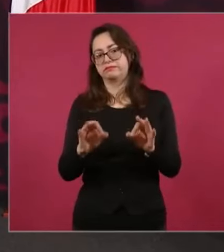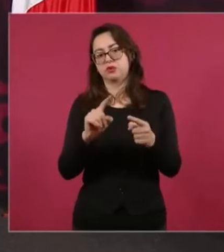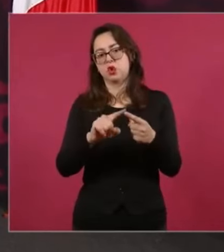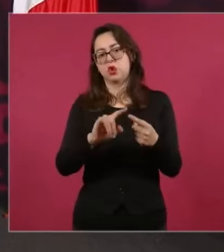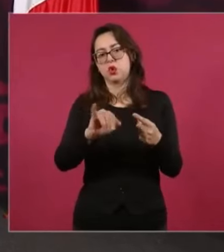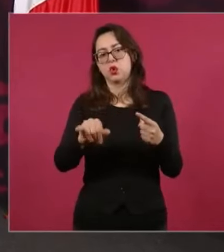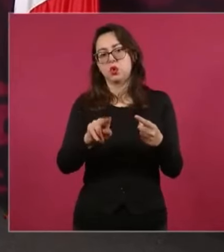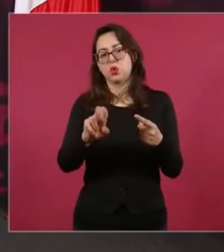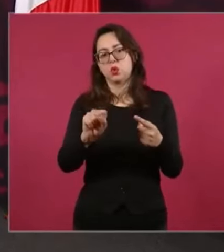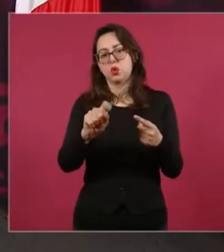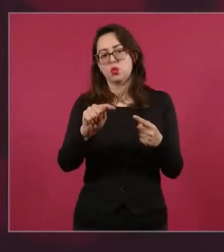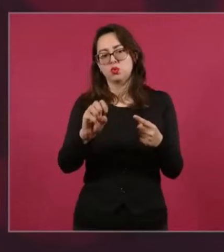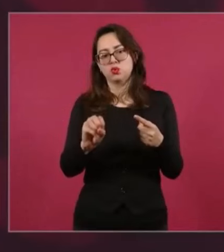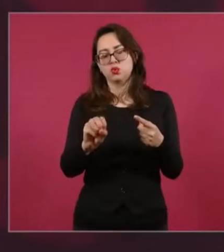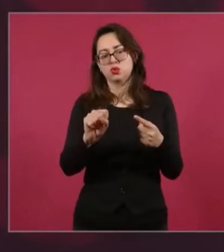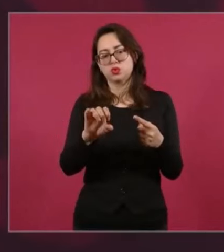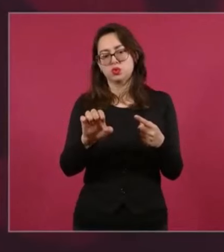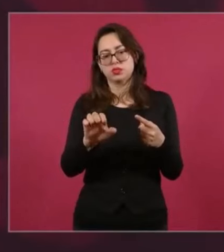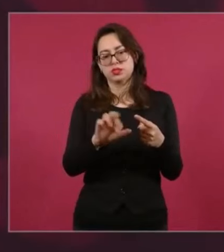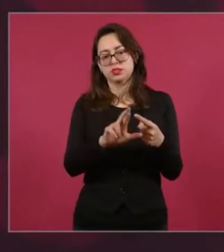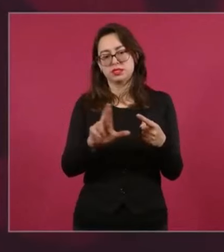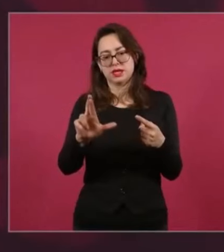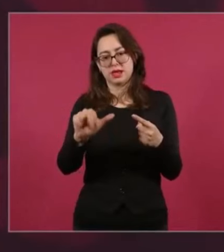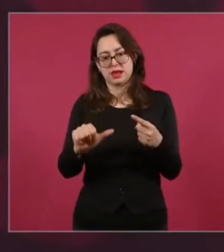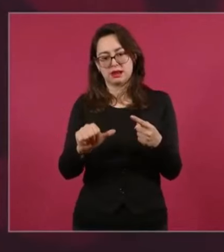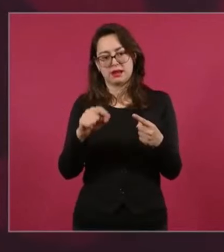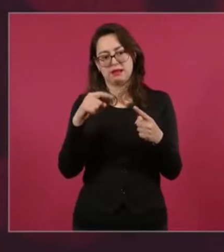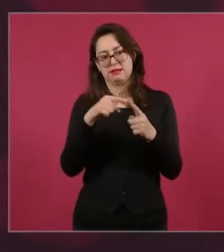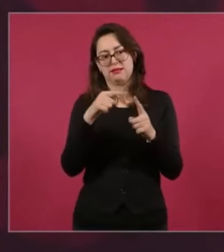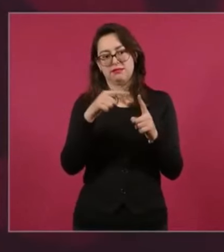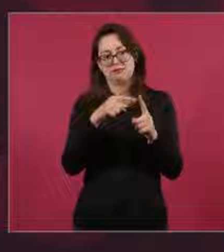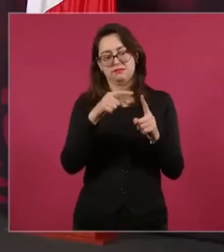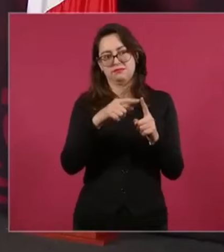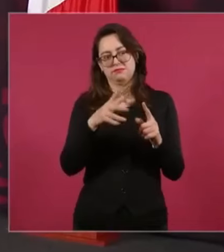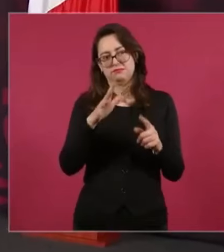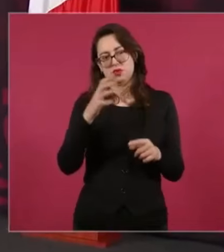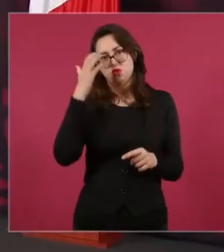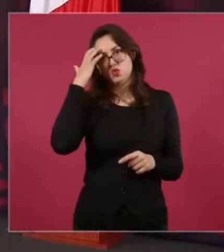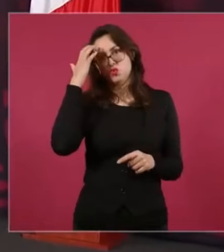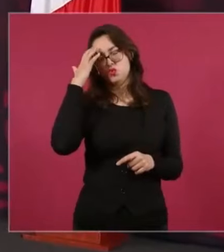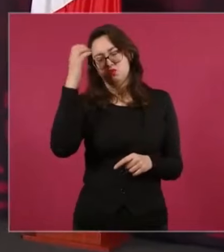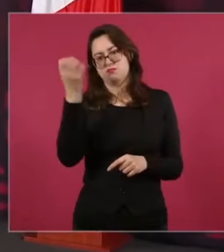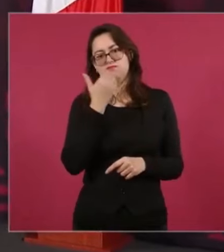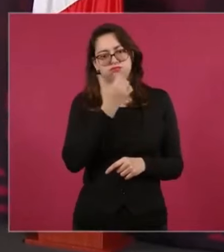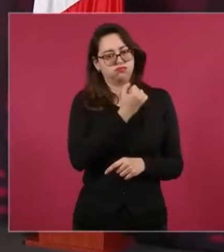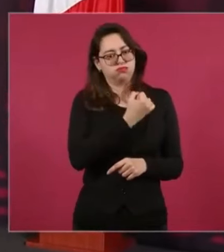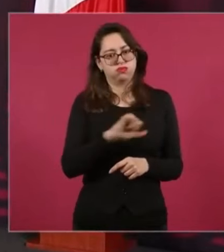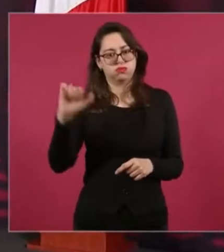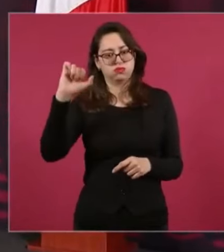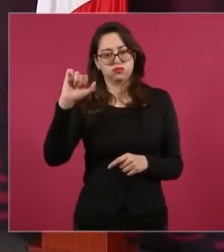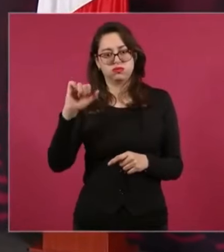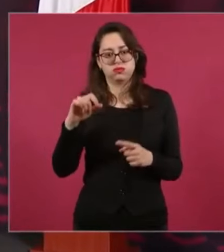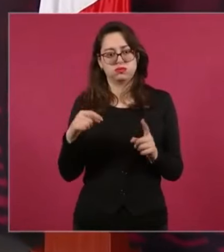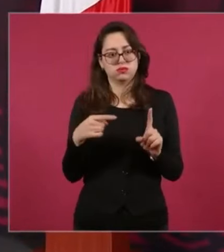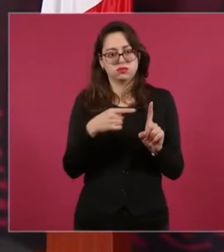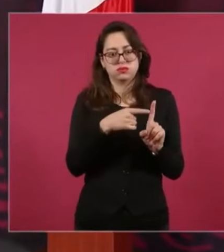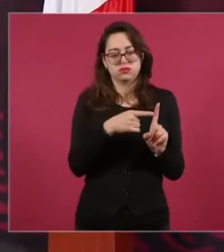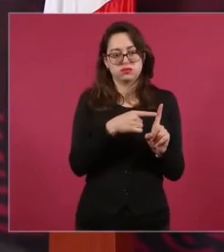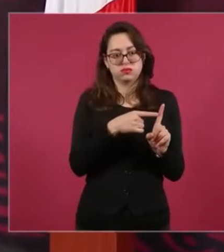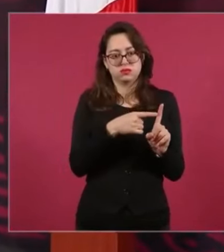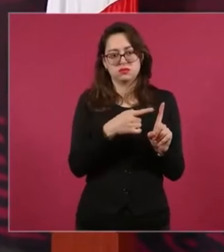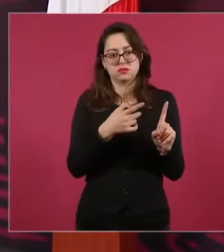conocido como el maestro de América, pero no era